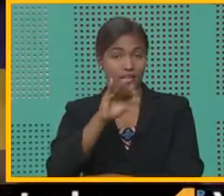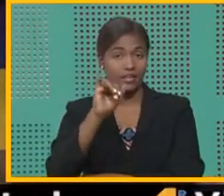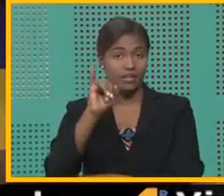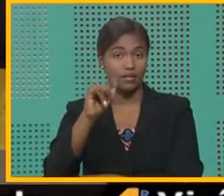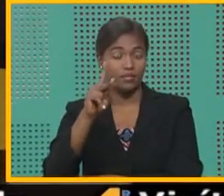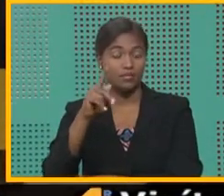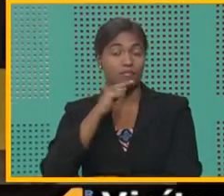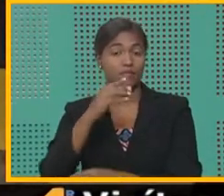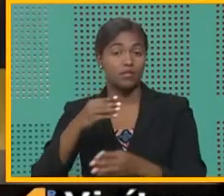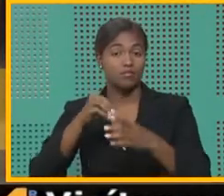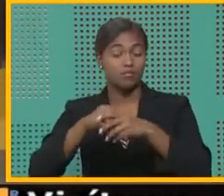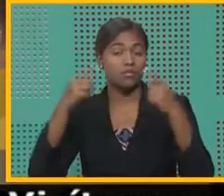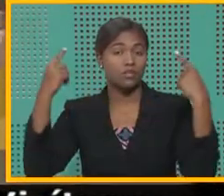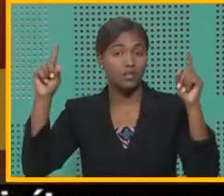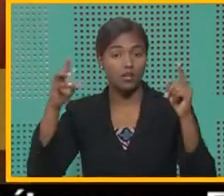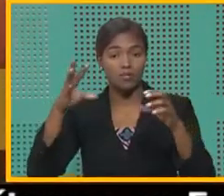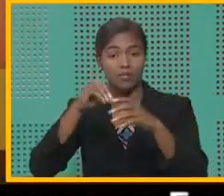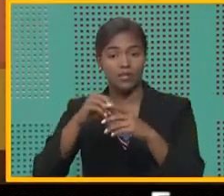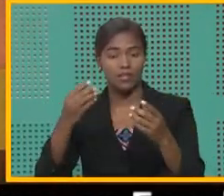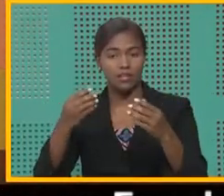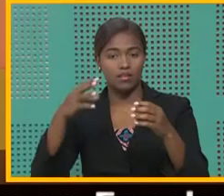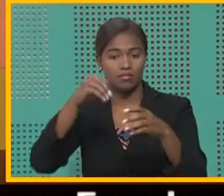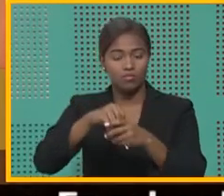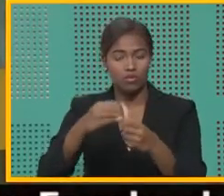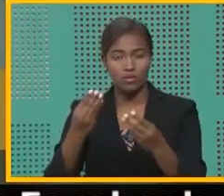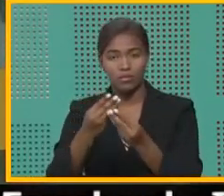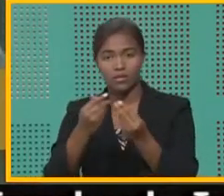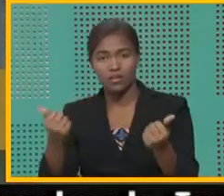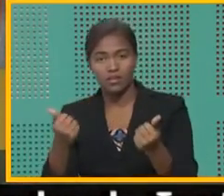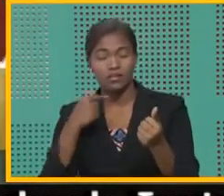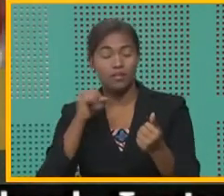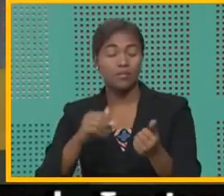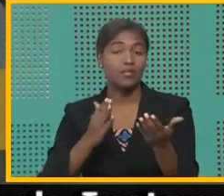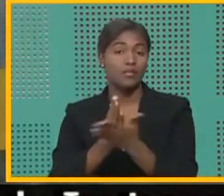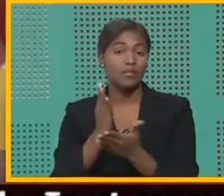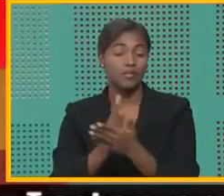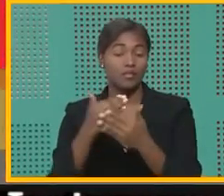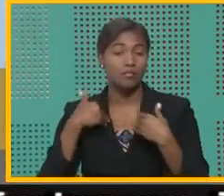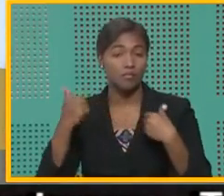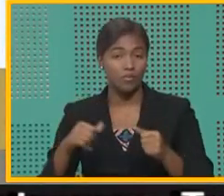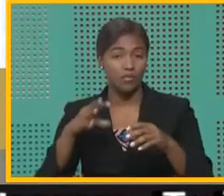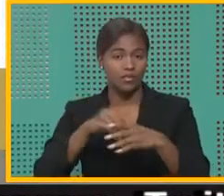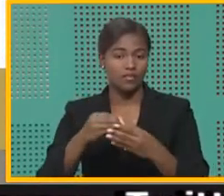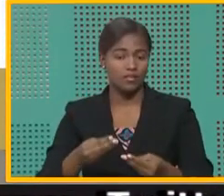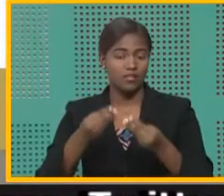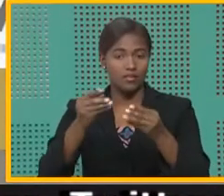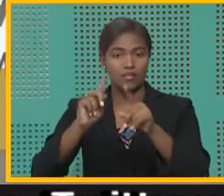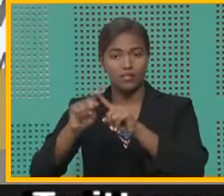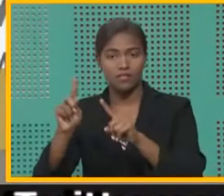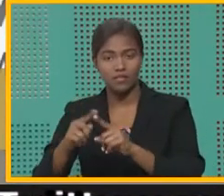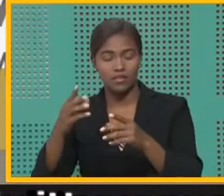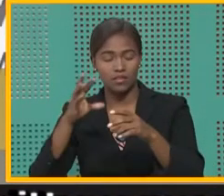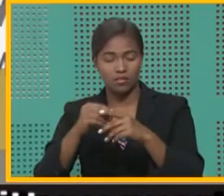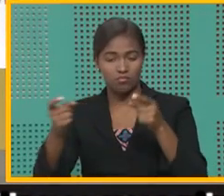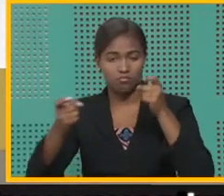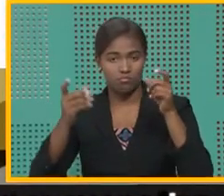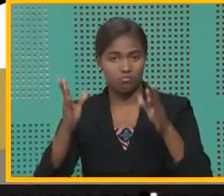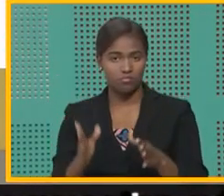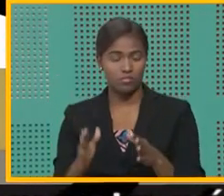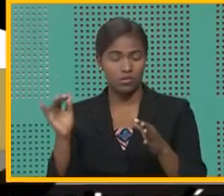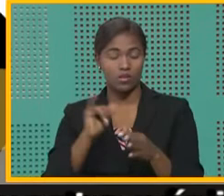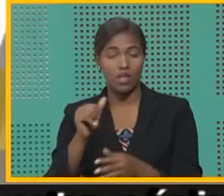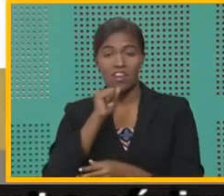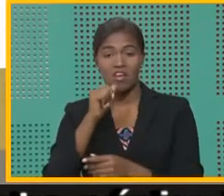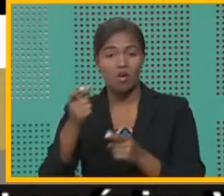éxito en materia de inclusión y eliminación de barreras y ha permitido la articulación de distintas instancias gubernamentales